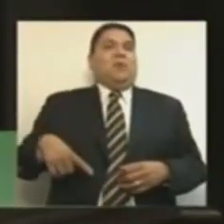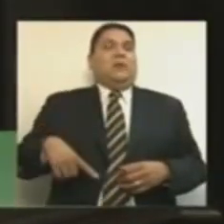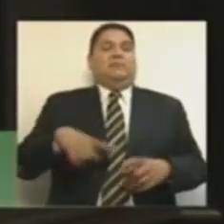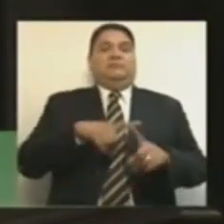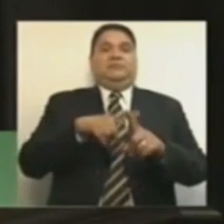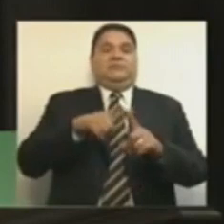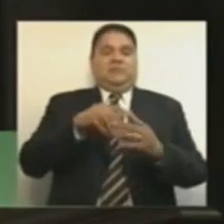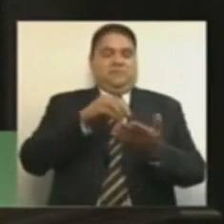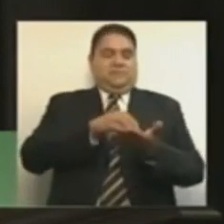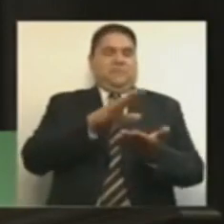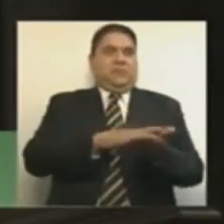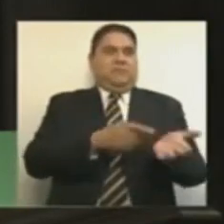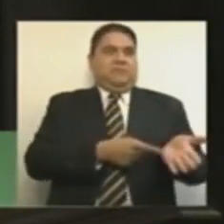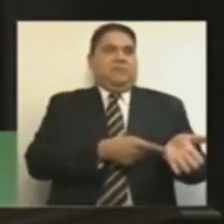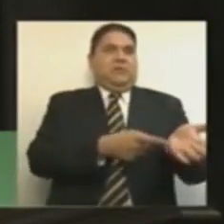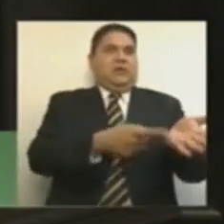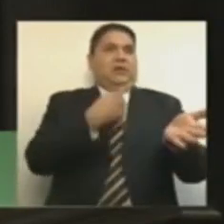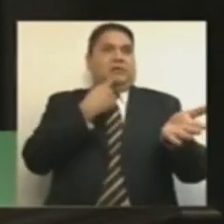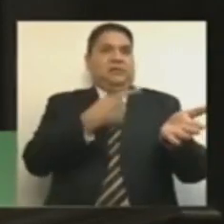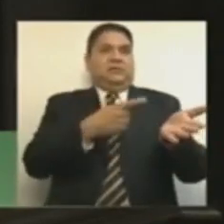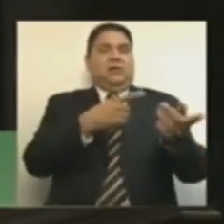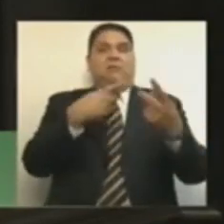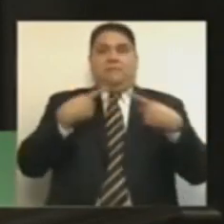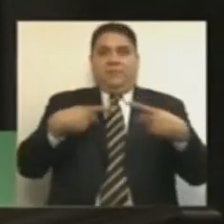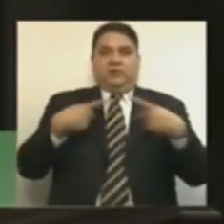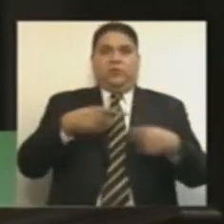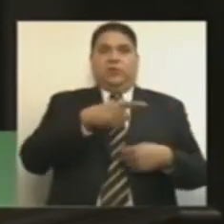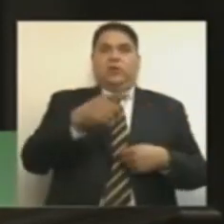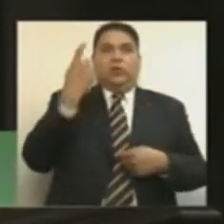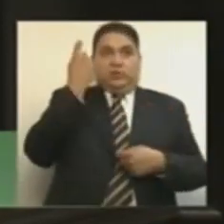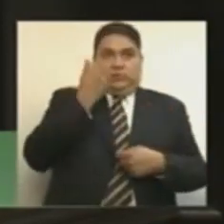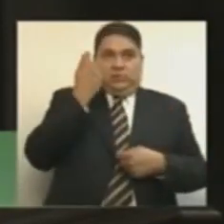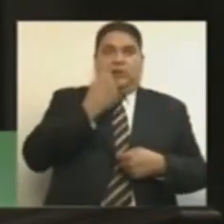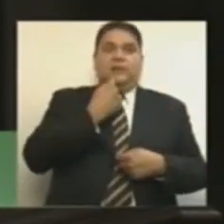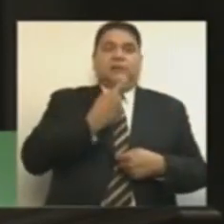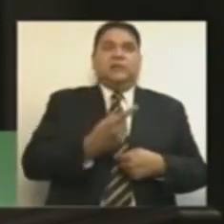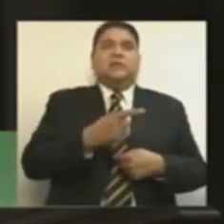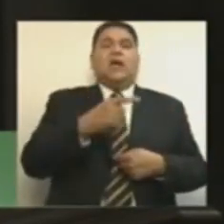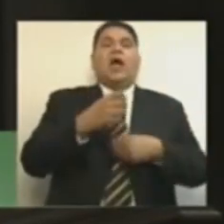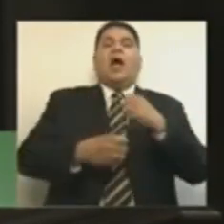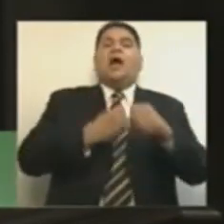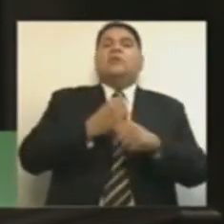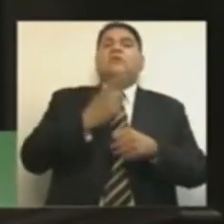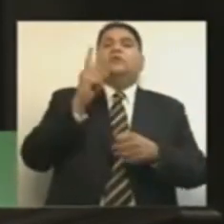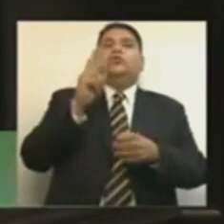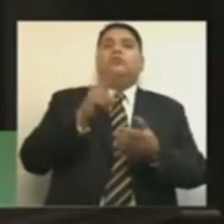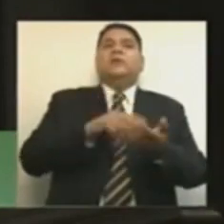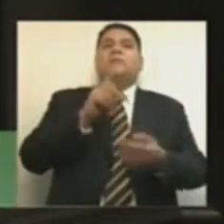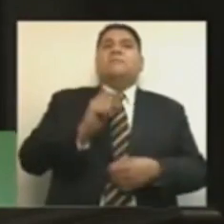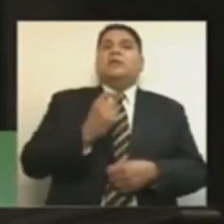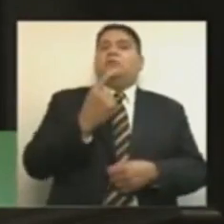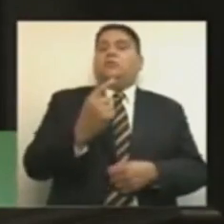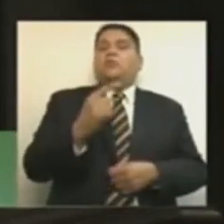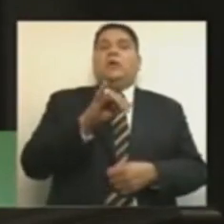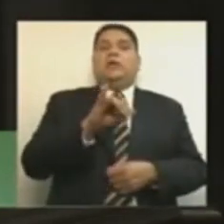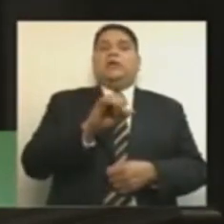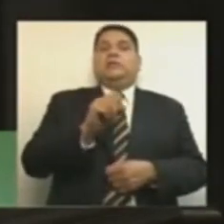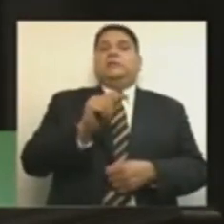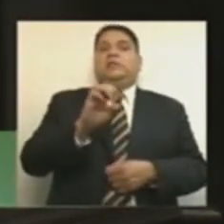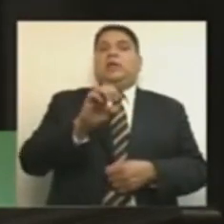en prensa amenazando a las y los pensionados y jubilados, diciéndoles que en el 2021 el ISTEI se irá a la quiebra.